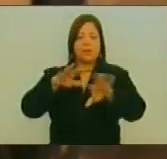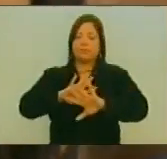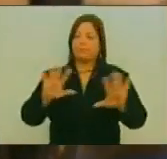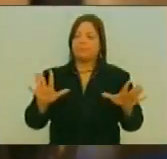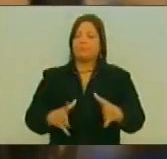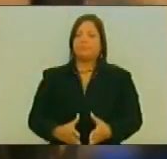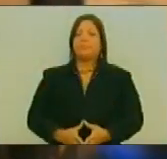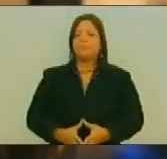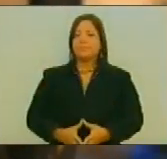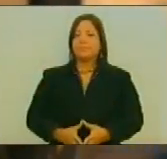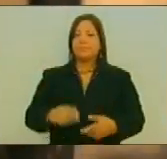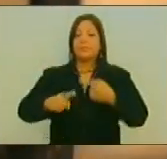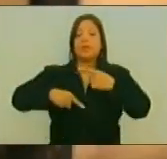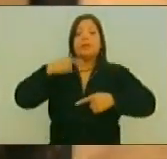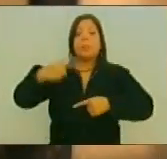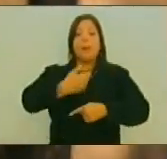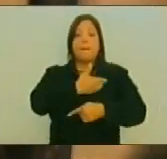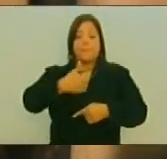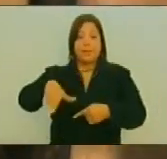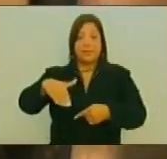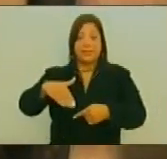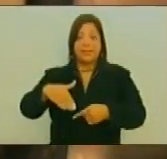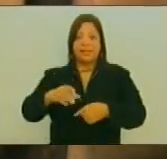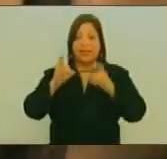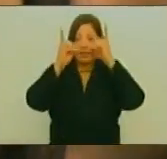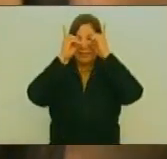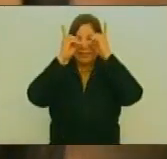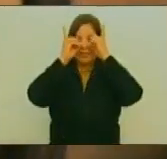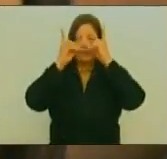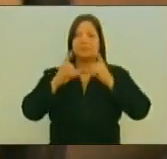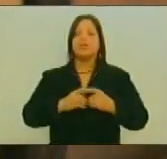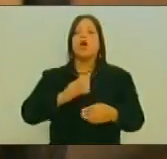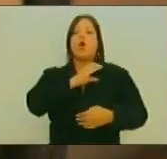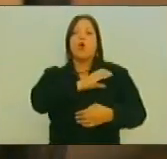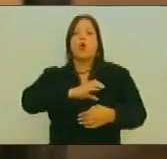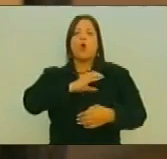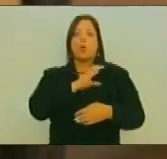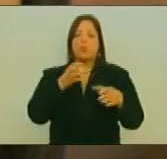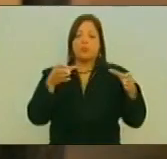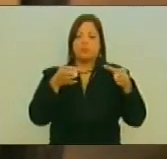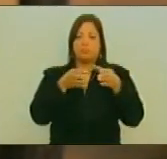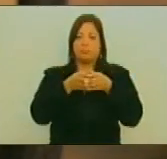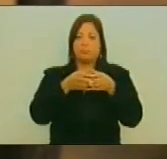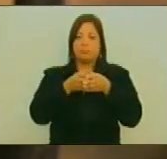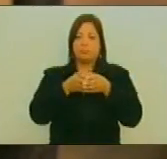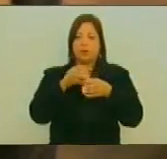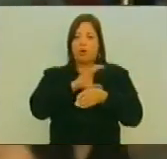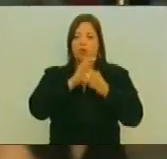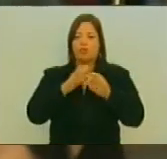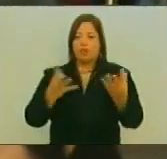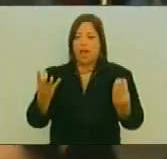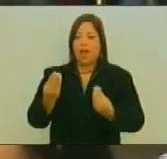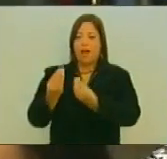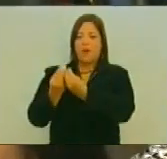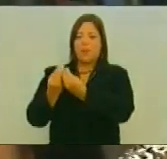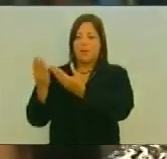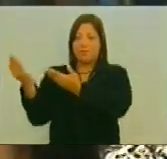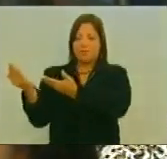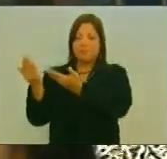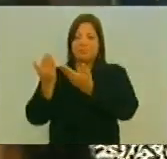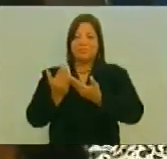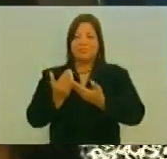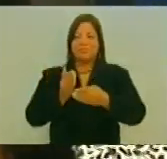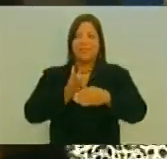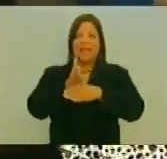Seguidamente La Presidenta Designó Una Comisión Constituyente Para Acompañar Hasta La Entrada Del